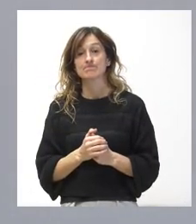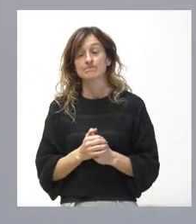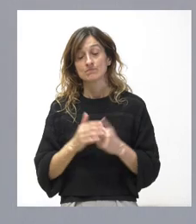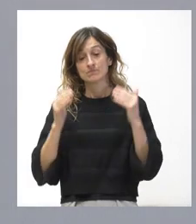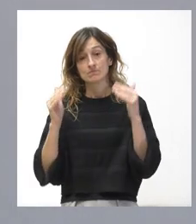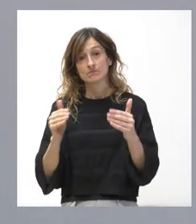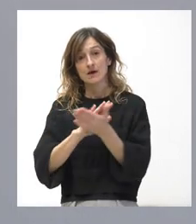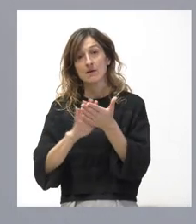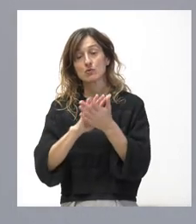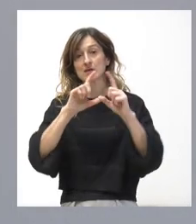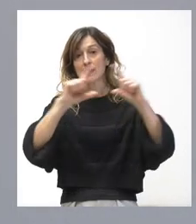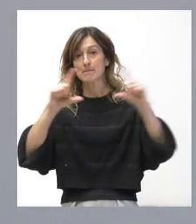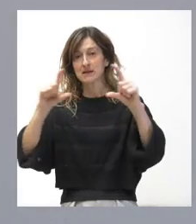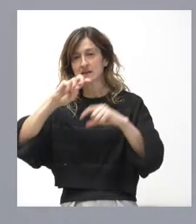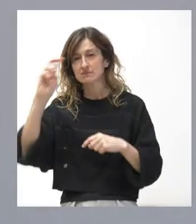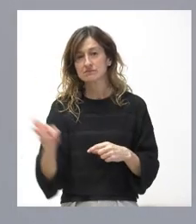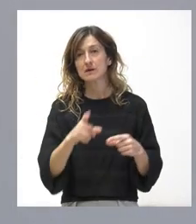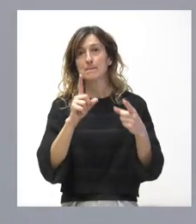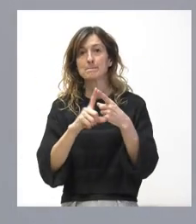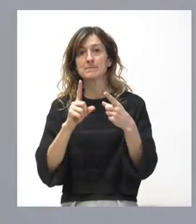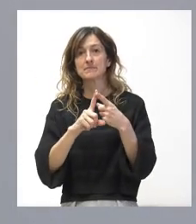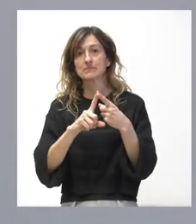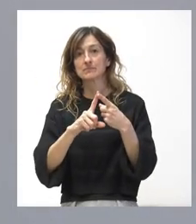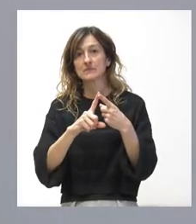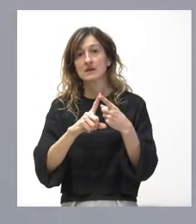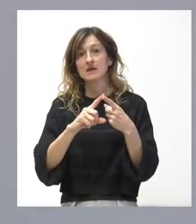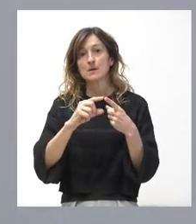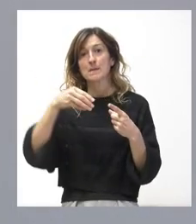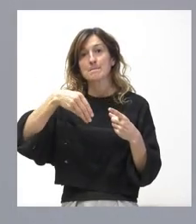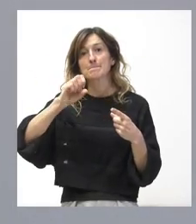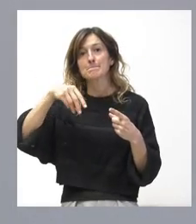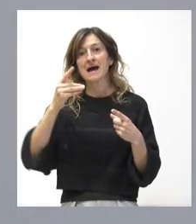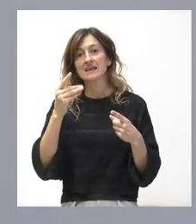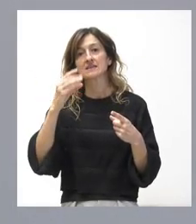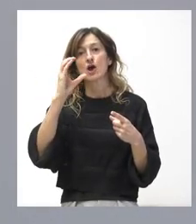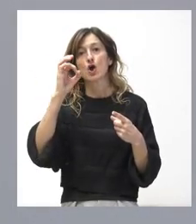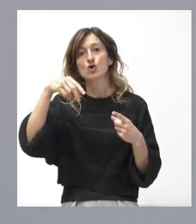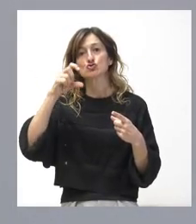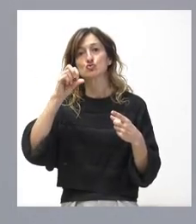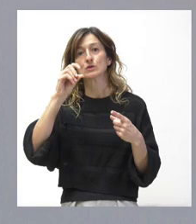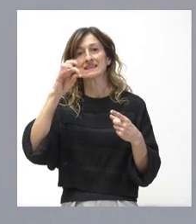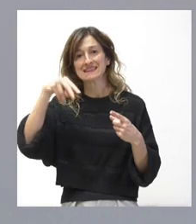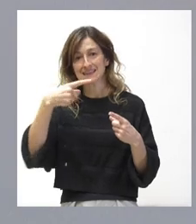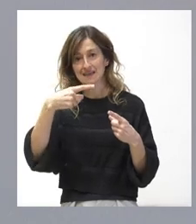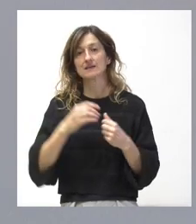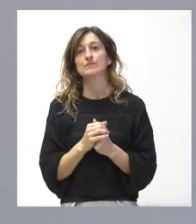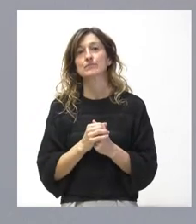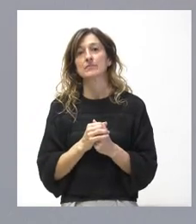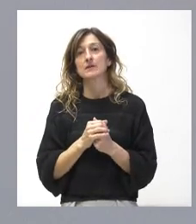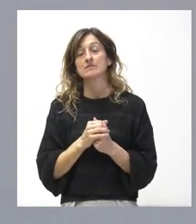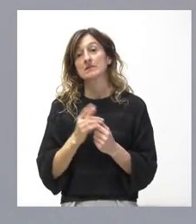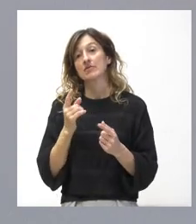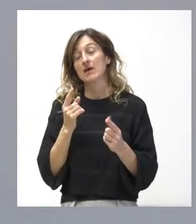empresas. La primera de ellas es Minds Consulting. Se ha aprobado para esta finalidad una